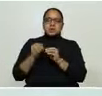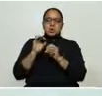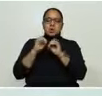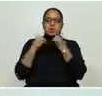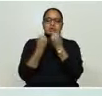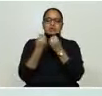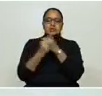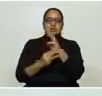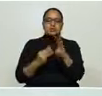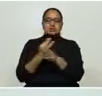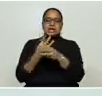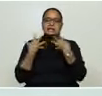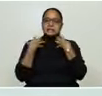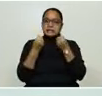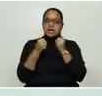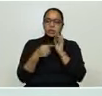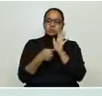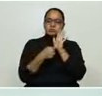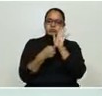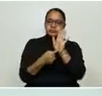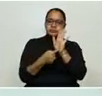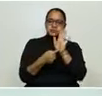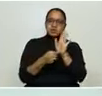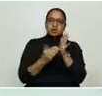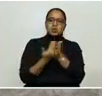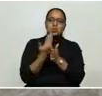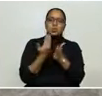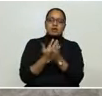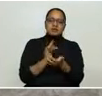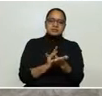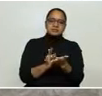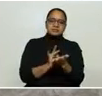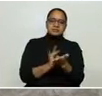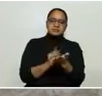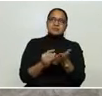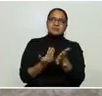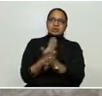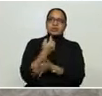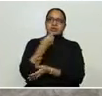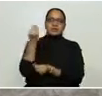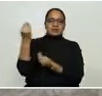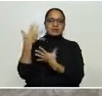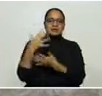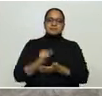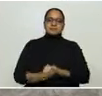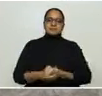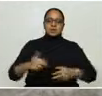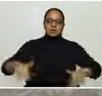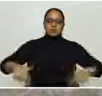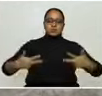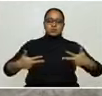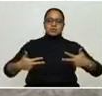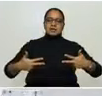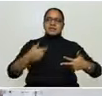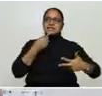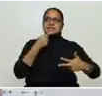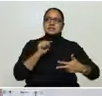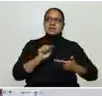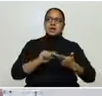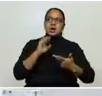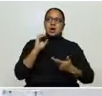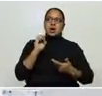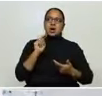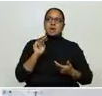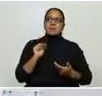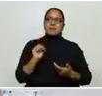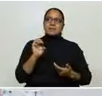Mundial de la Salud que está liderando este esquema de tratamiento. También tenemos a la distancia a Piedad Huerta de la OMS.